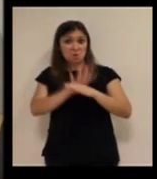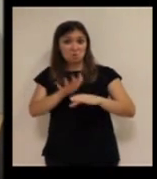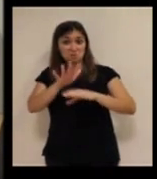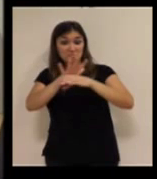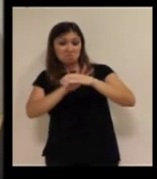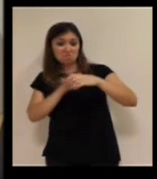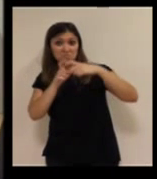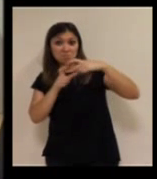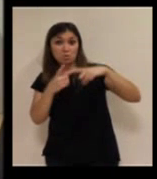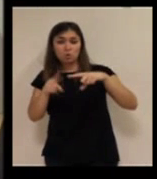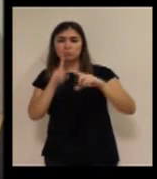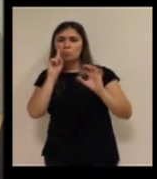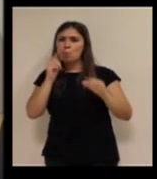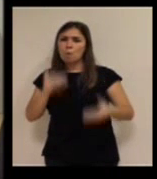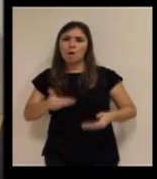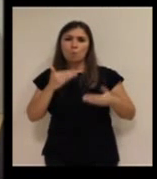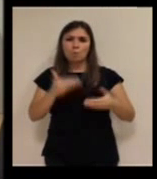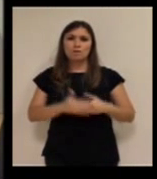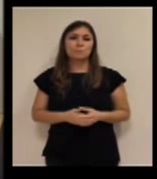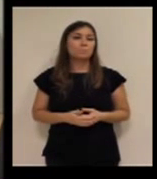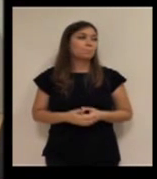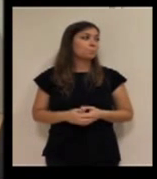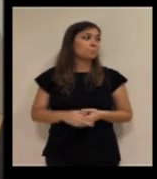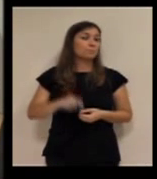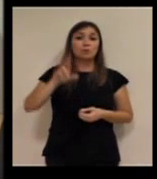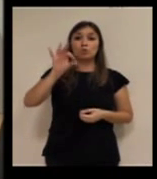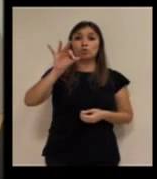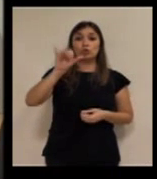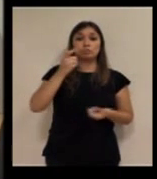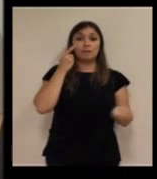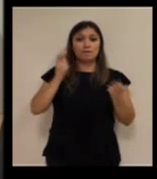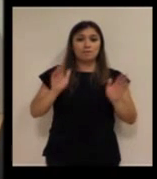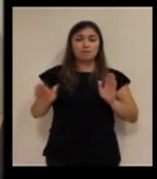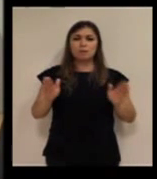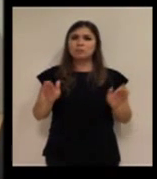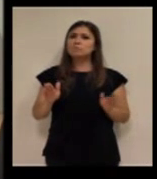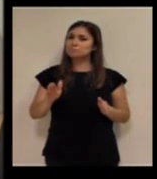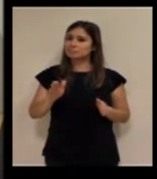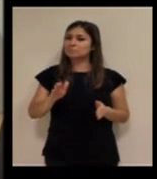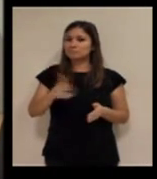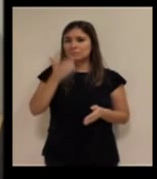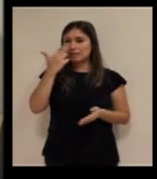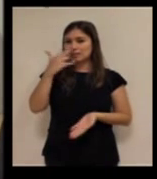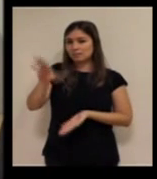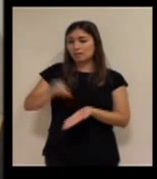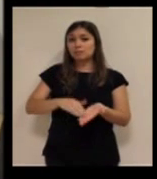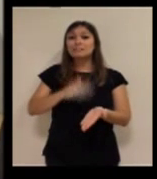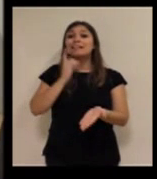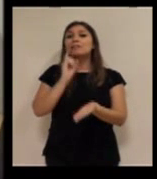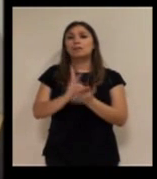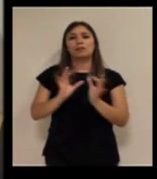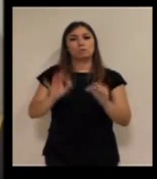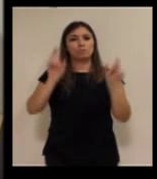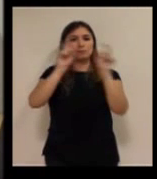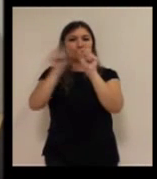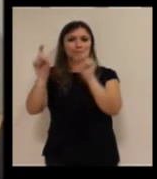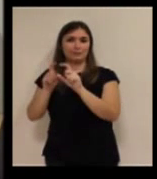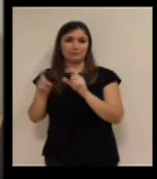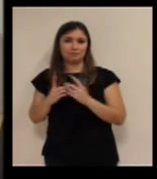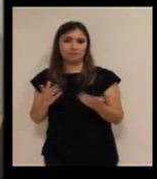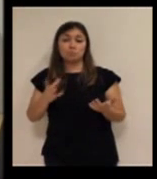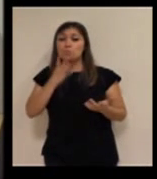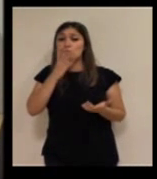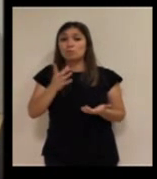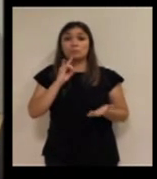permanece. Es muy interesante esa reflexión. Y creo que es un reto importante para las empresas. decir, que la